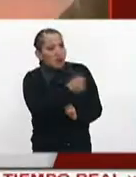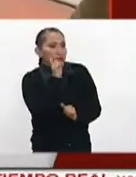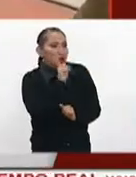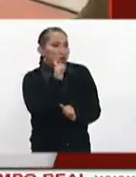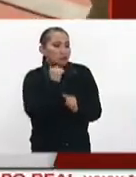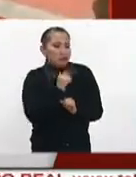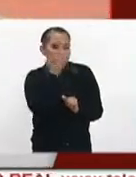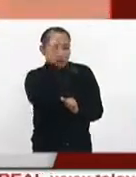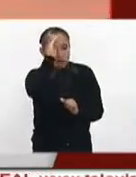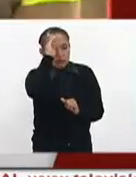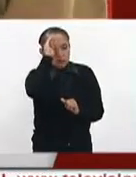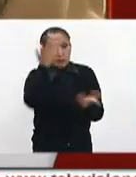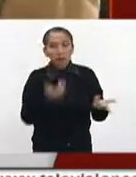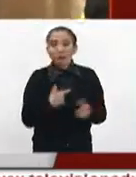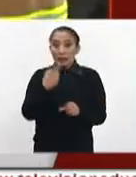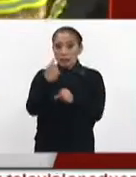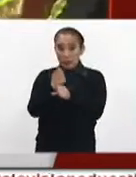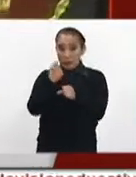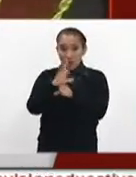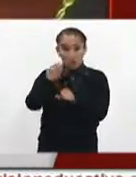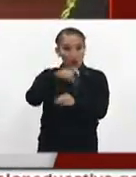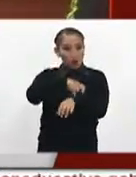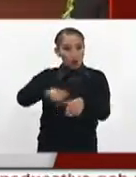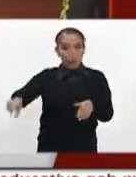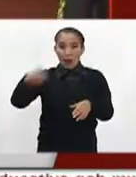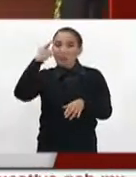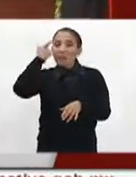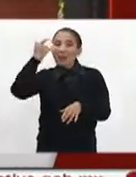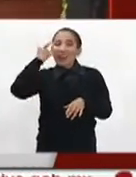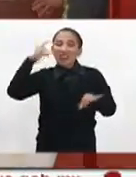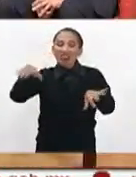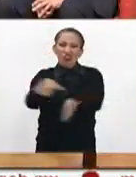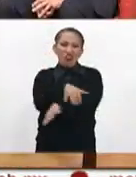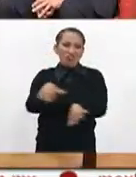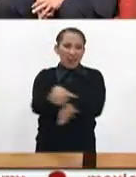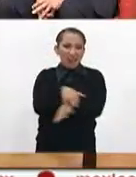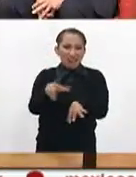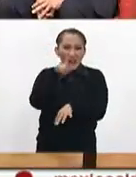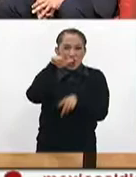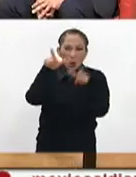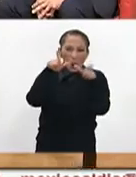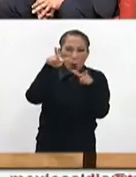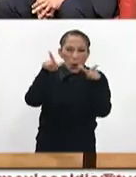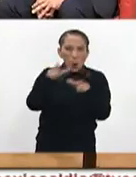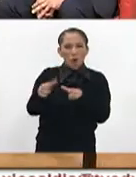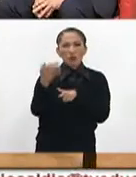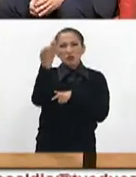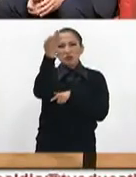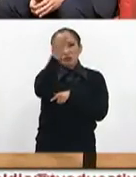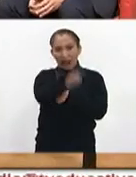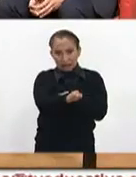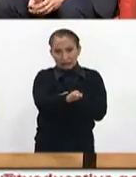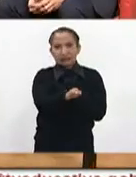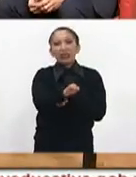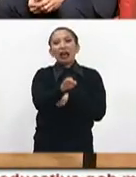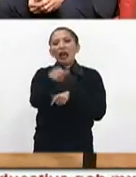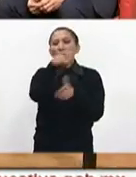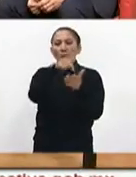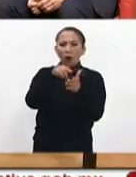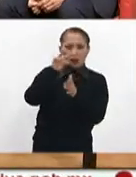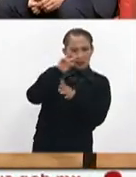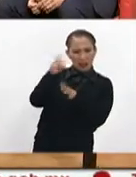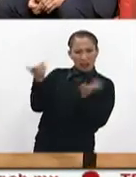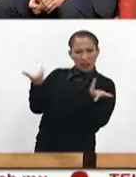es un esfuerzo bárbaro. Entonces, lo primero, no comprar piratería, no comprar sobre todo luces artificiales en lugares